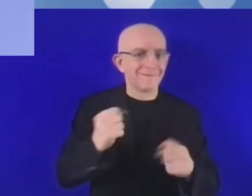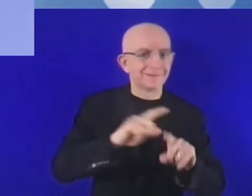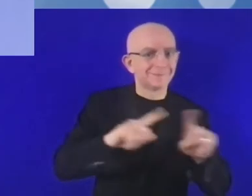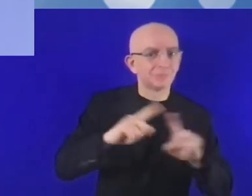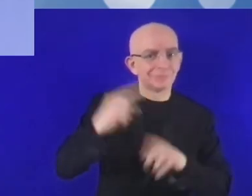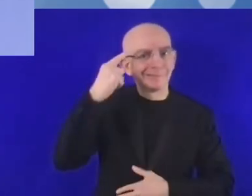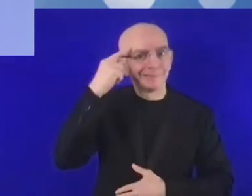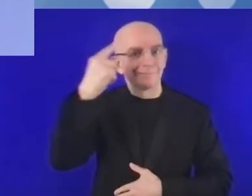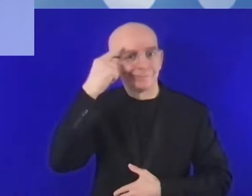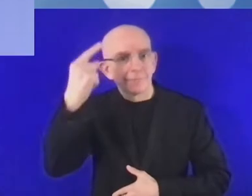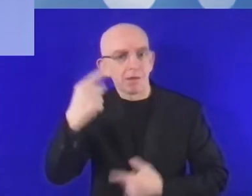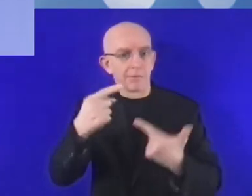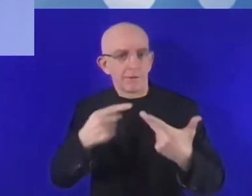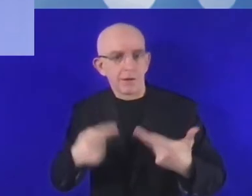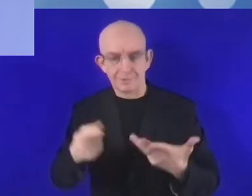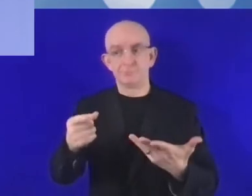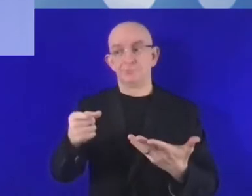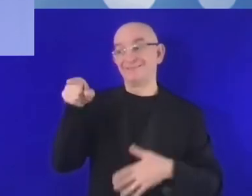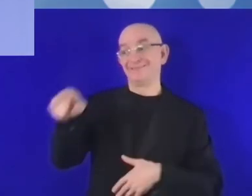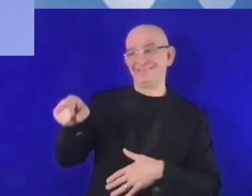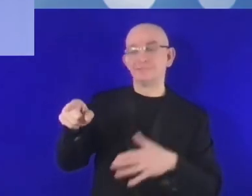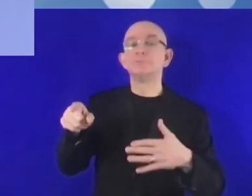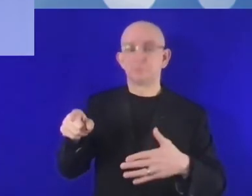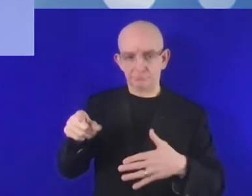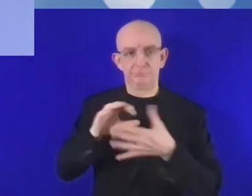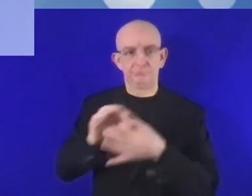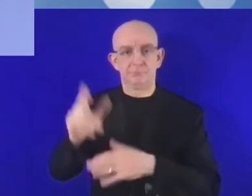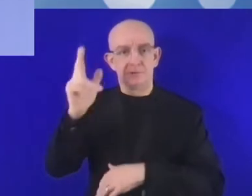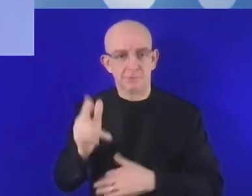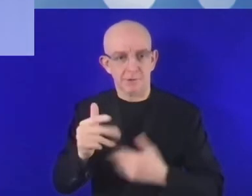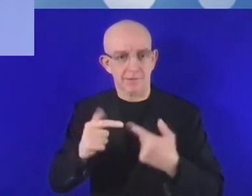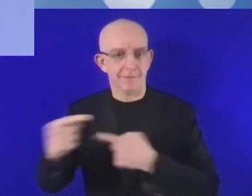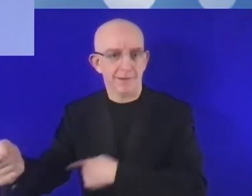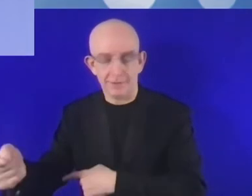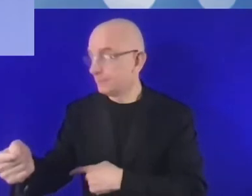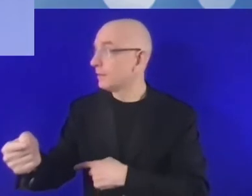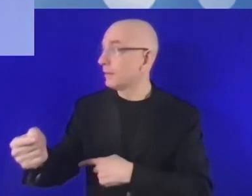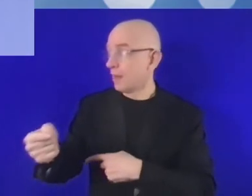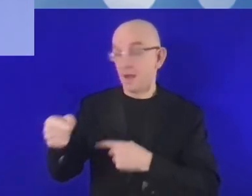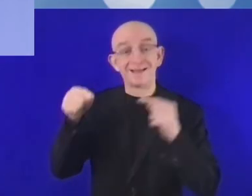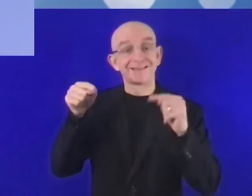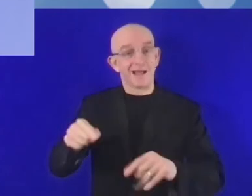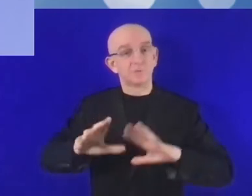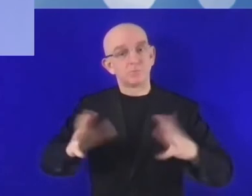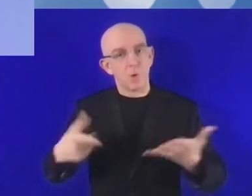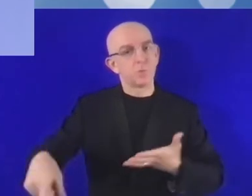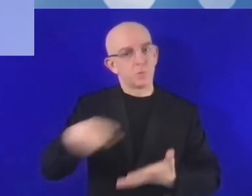son personas muy creativas, cuyas cabezas están llenas de ideas y hay que apoyarlos en su